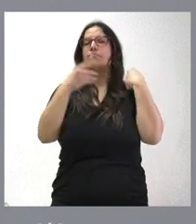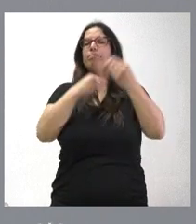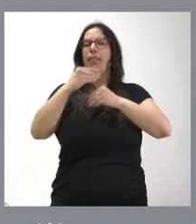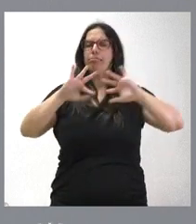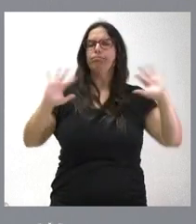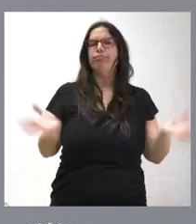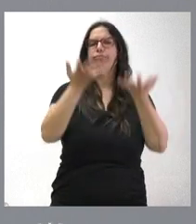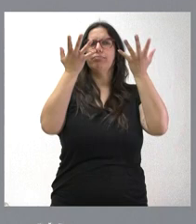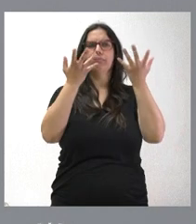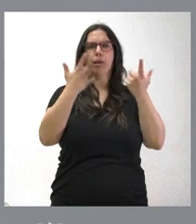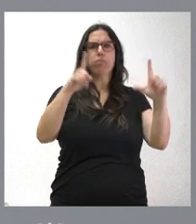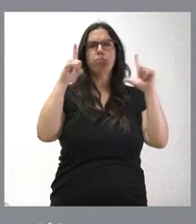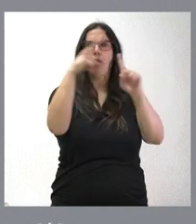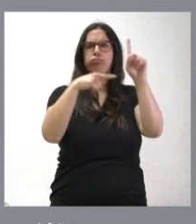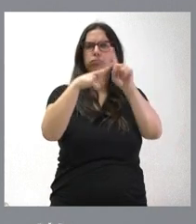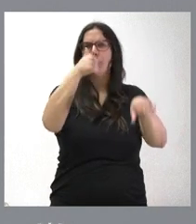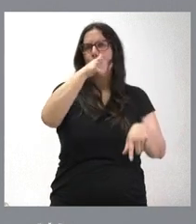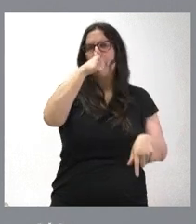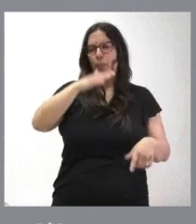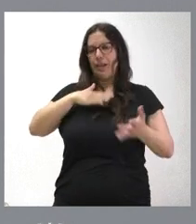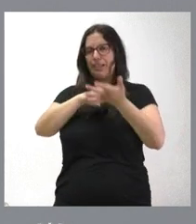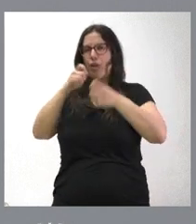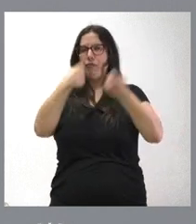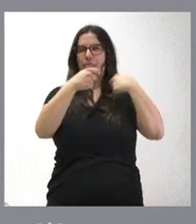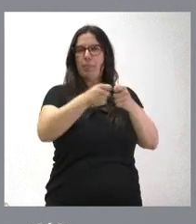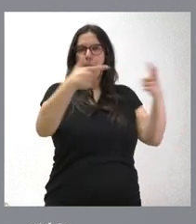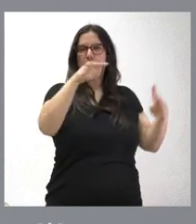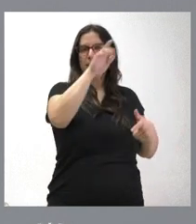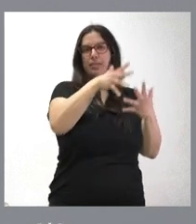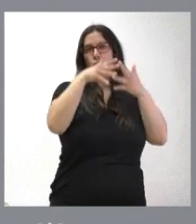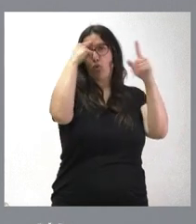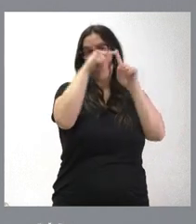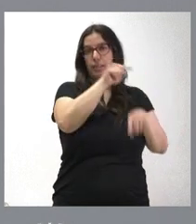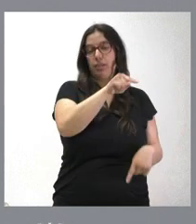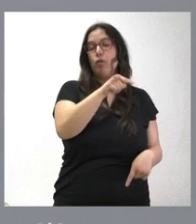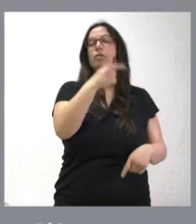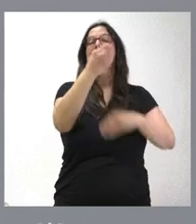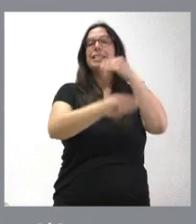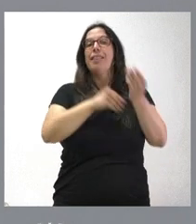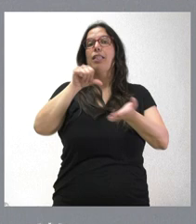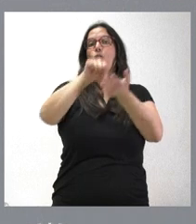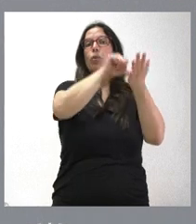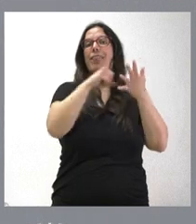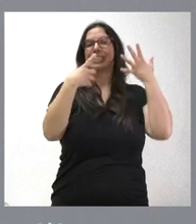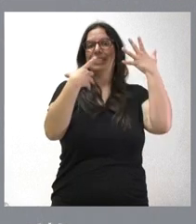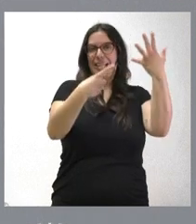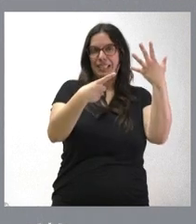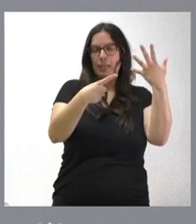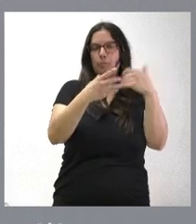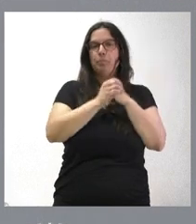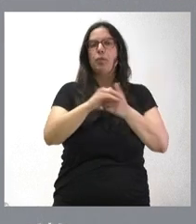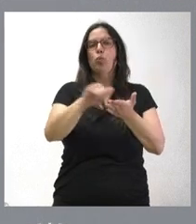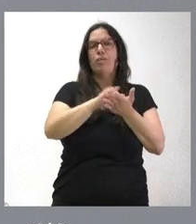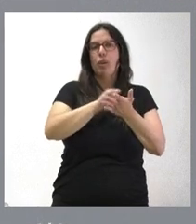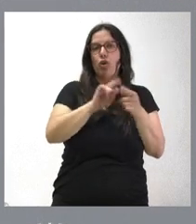ventas del vino de Castilla en Estados Unidos, ese es nuestro objetivo, y se desarrollan estas actividades en seis ciudades, seis estados. Nueva